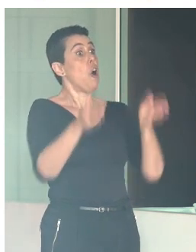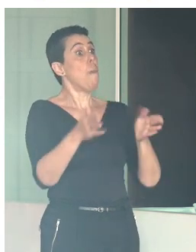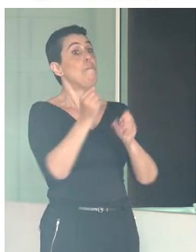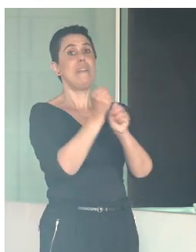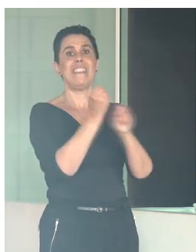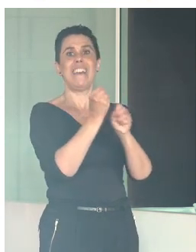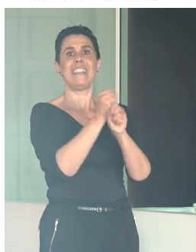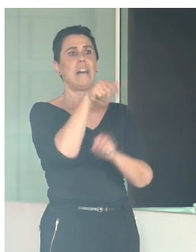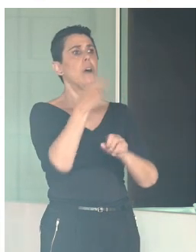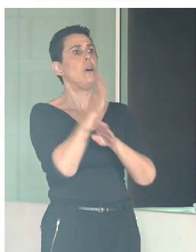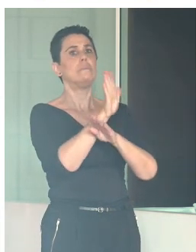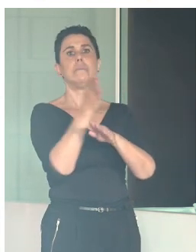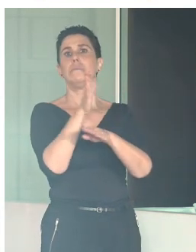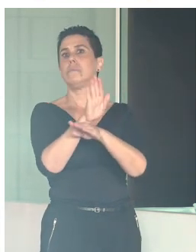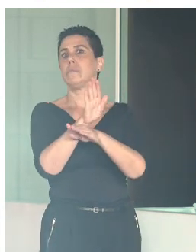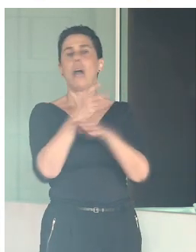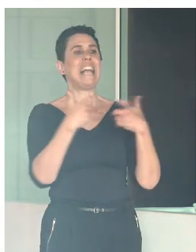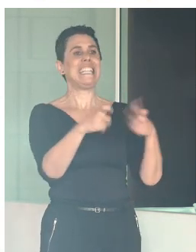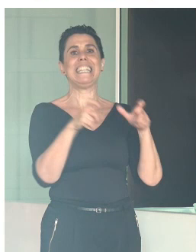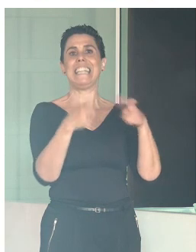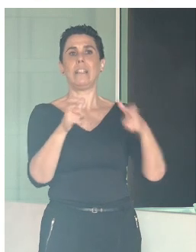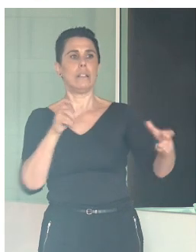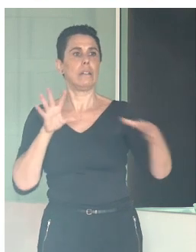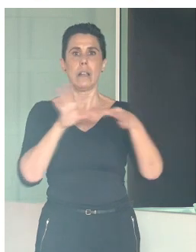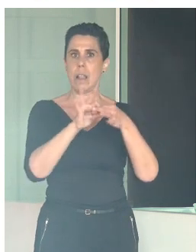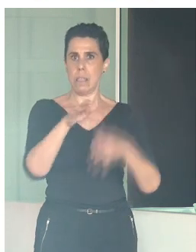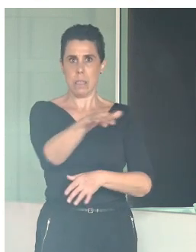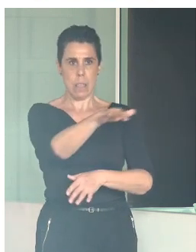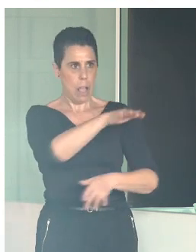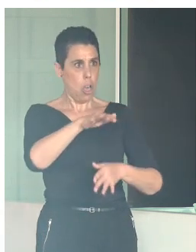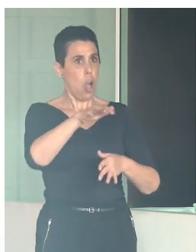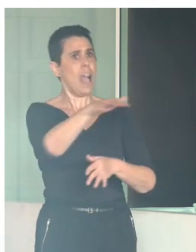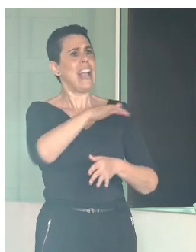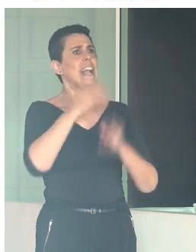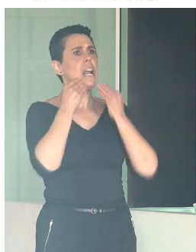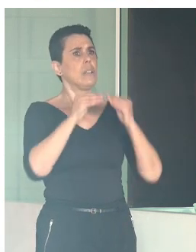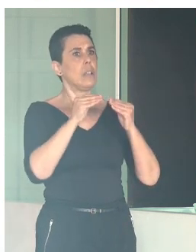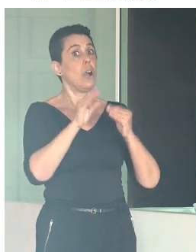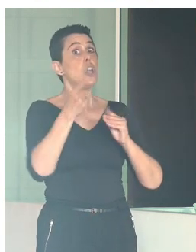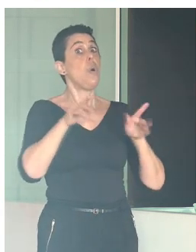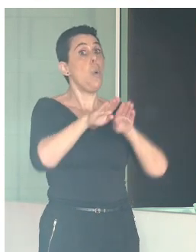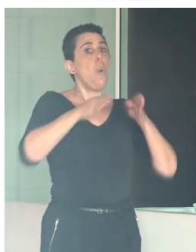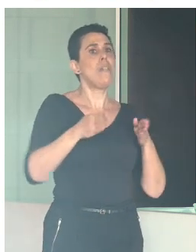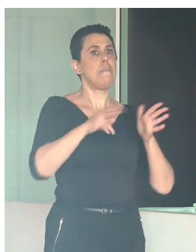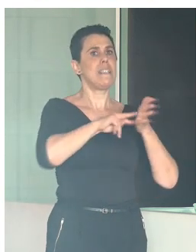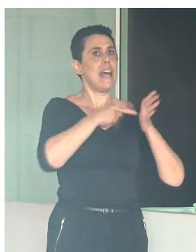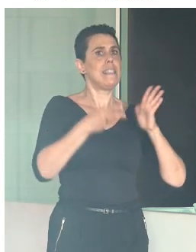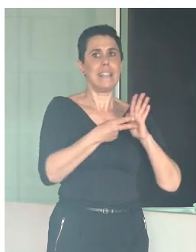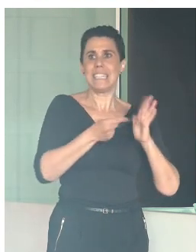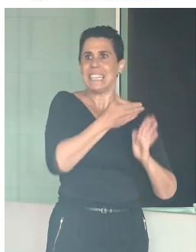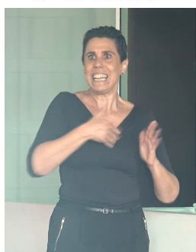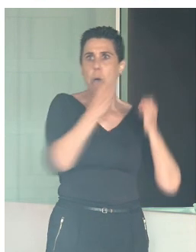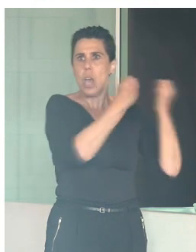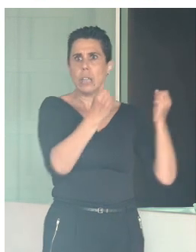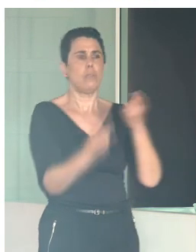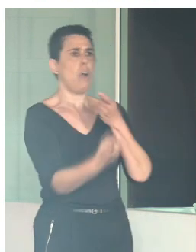representados todos los sectores vinculados al casco histórico y una mesa técnica a la que creemos que se sumen más instituciones y vamos a aprovechar estos días para así